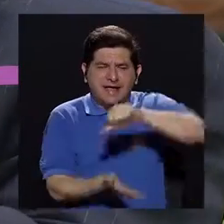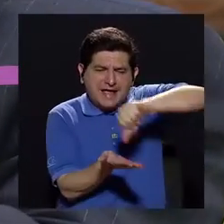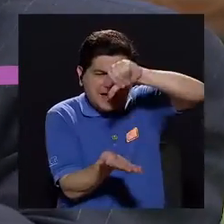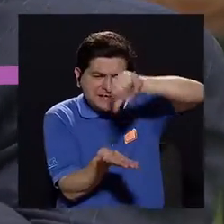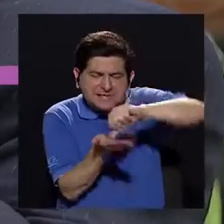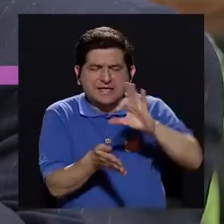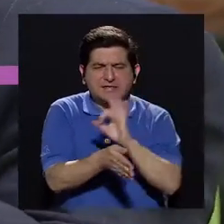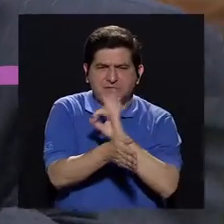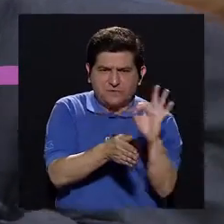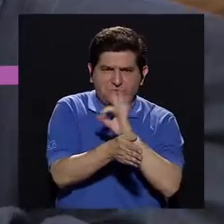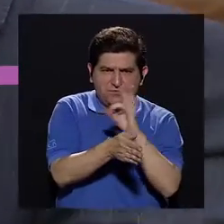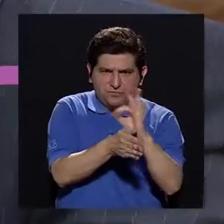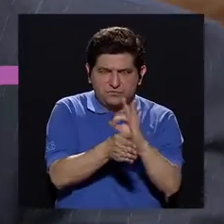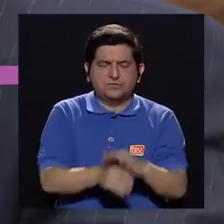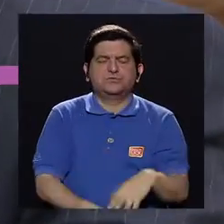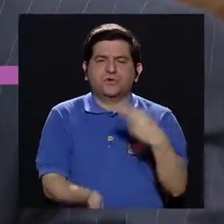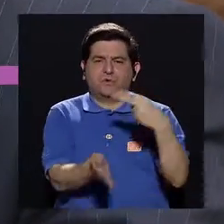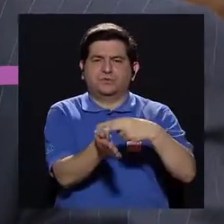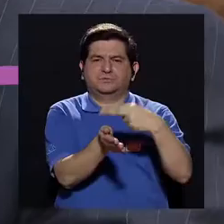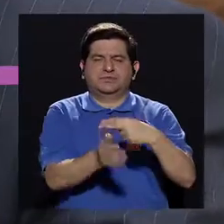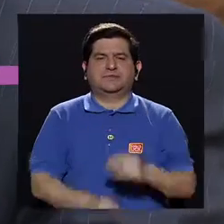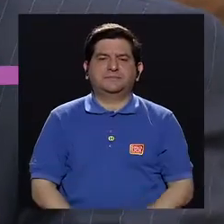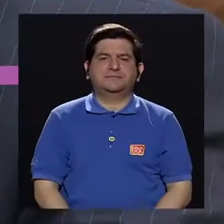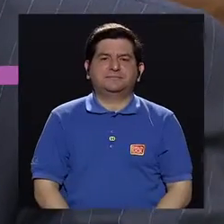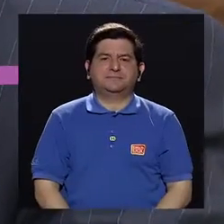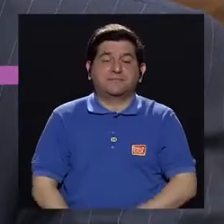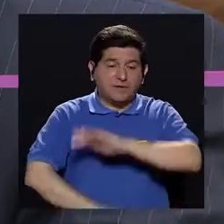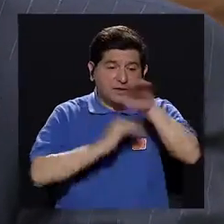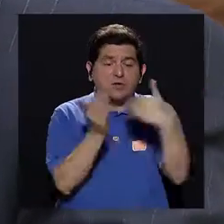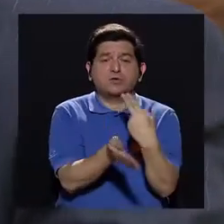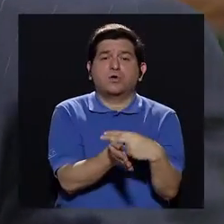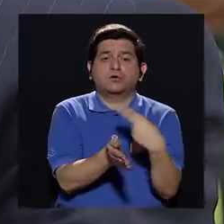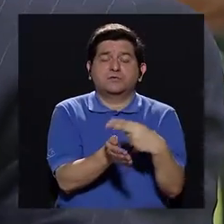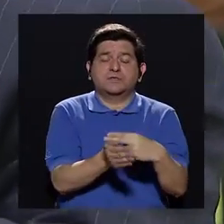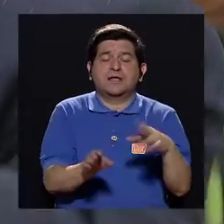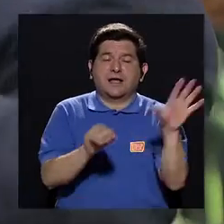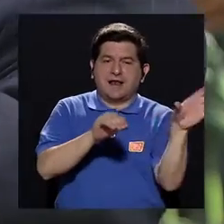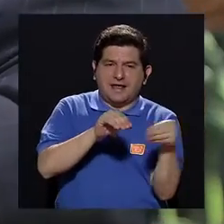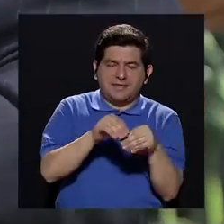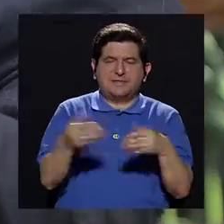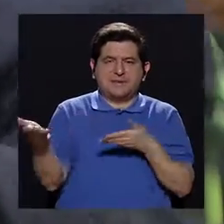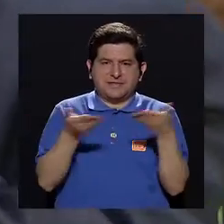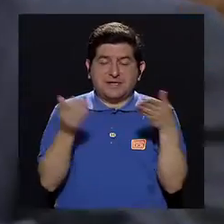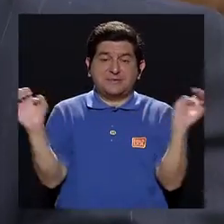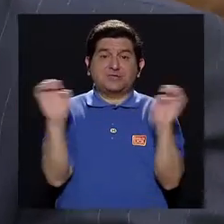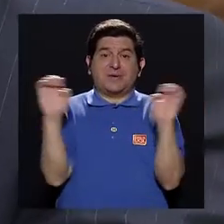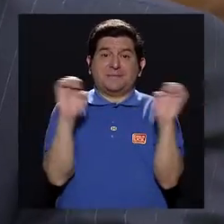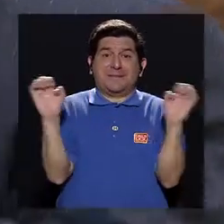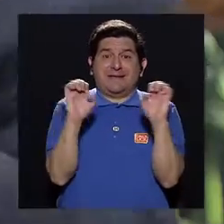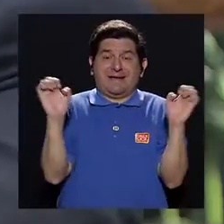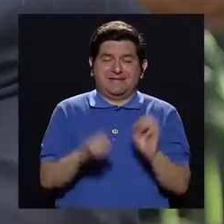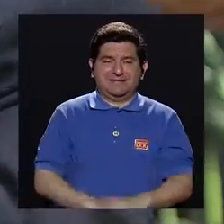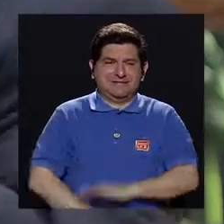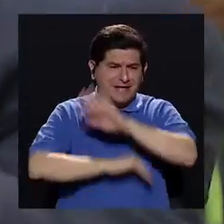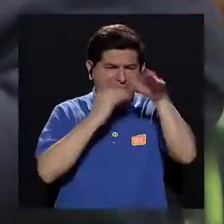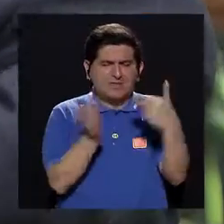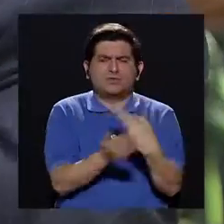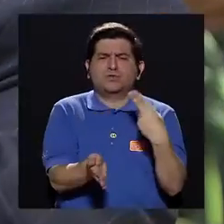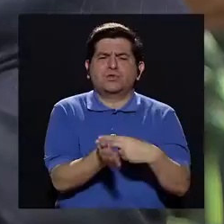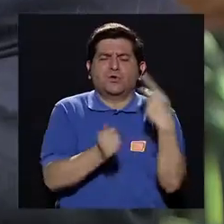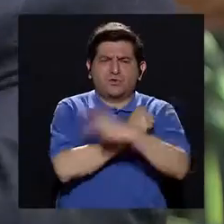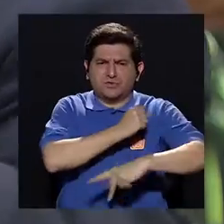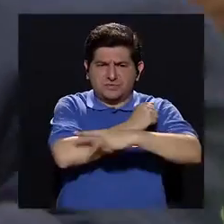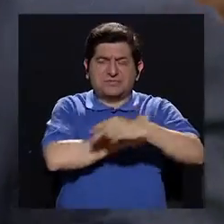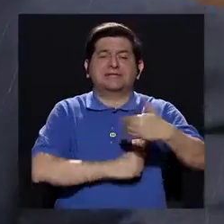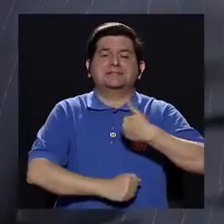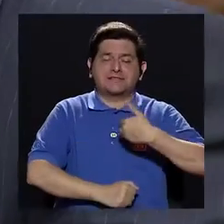y función del hospital. Todos los hospitales, además, tienen un servicio de emergencias. Todos los hospitales